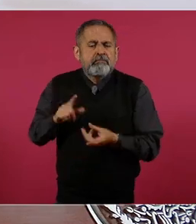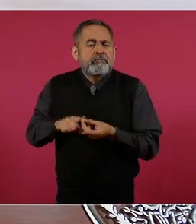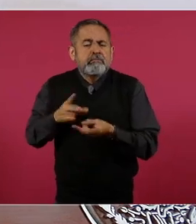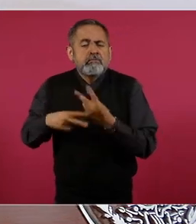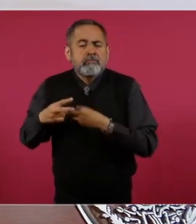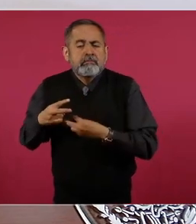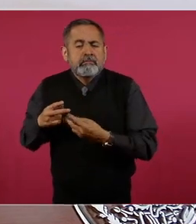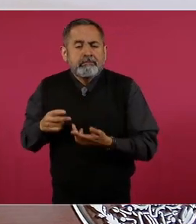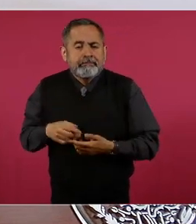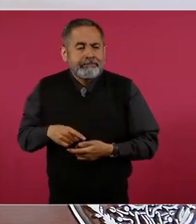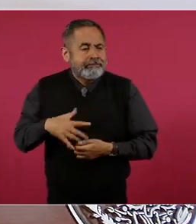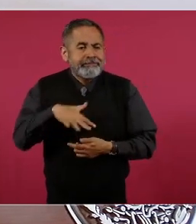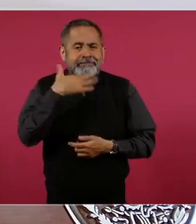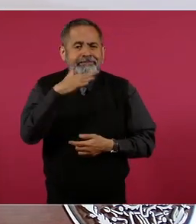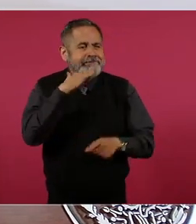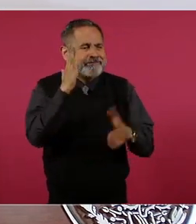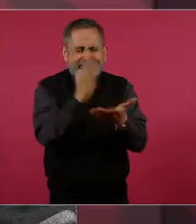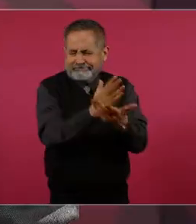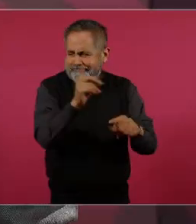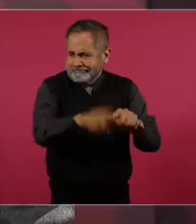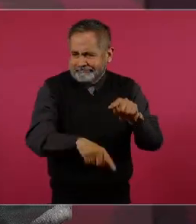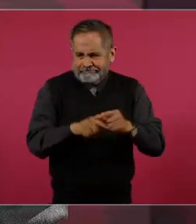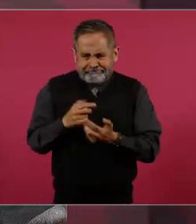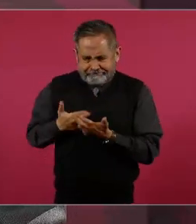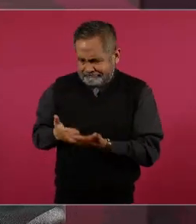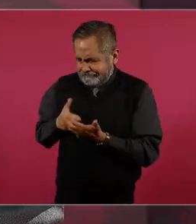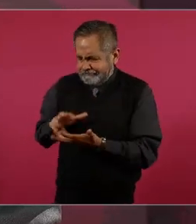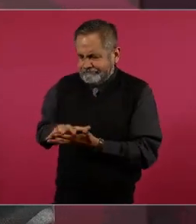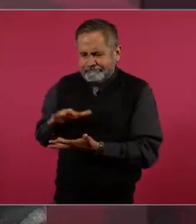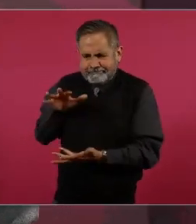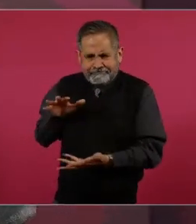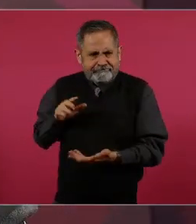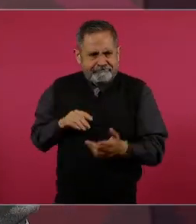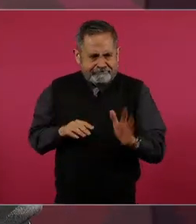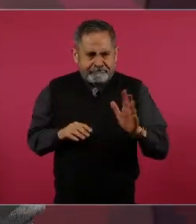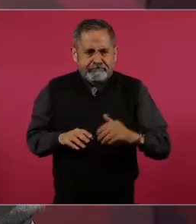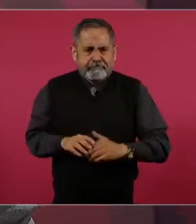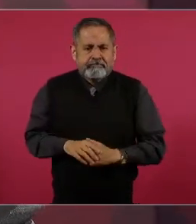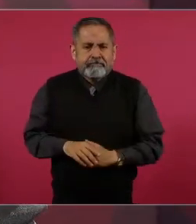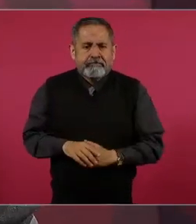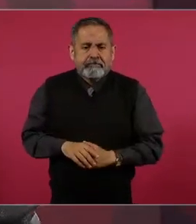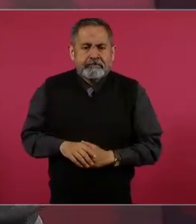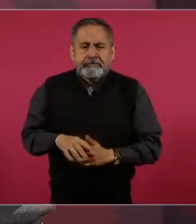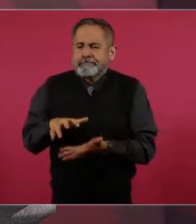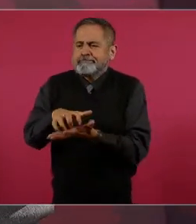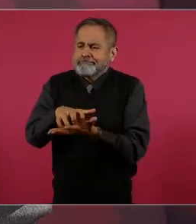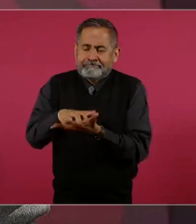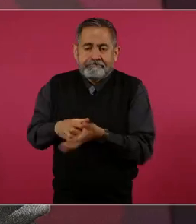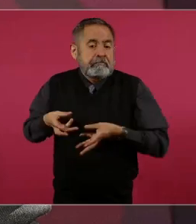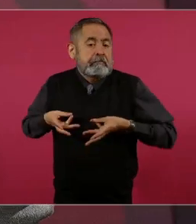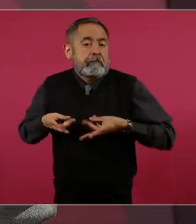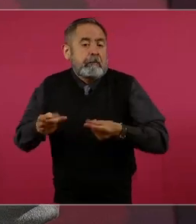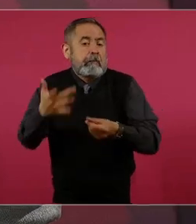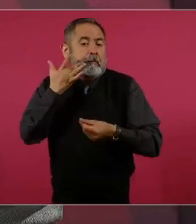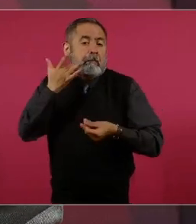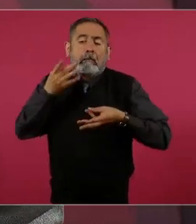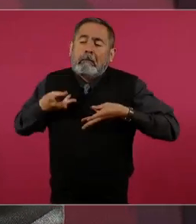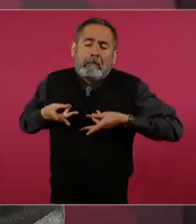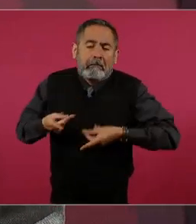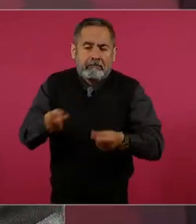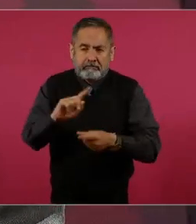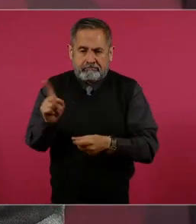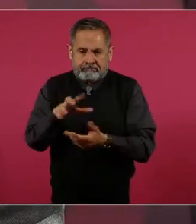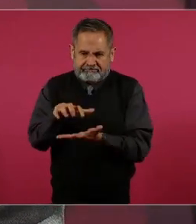El combate a la corrupción y la austeridad republicana.